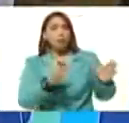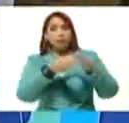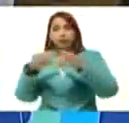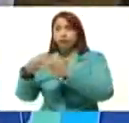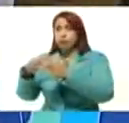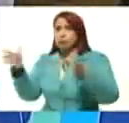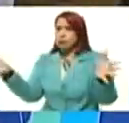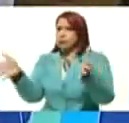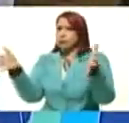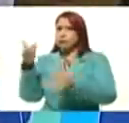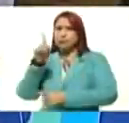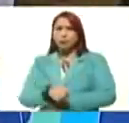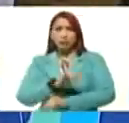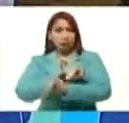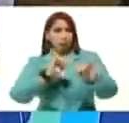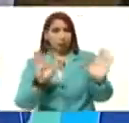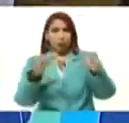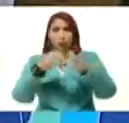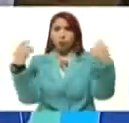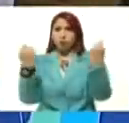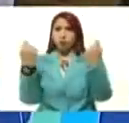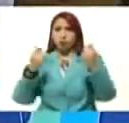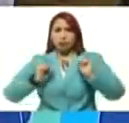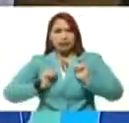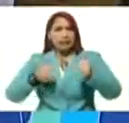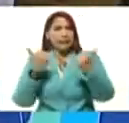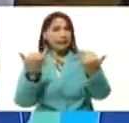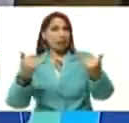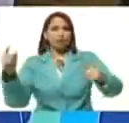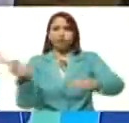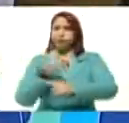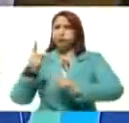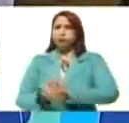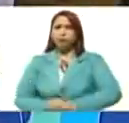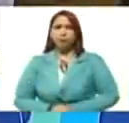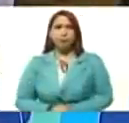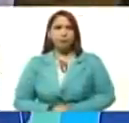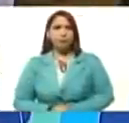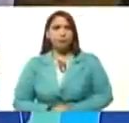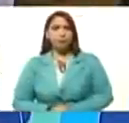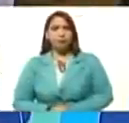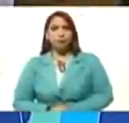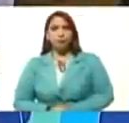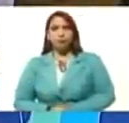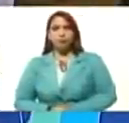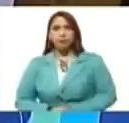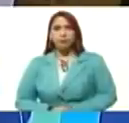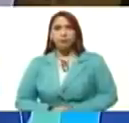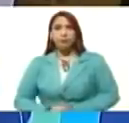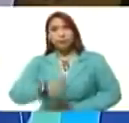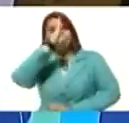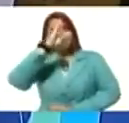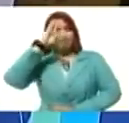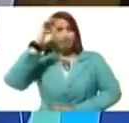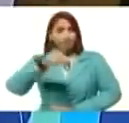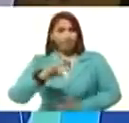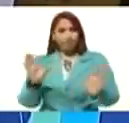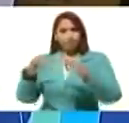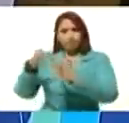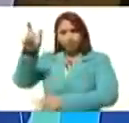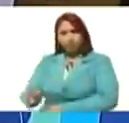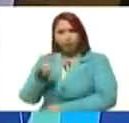orientaciones. Y ya el comando de campaña arranca, pero a millón, Diosdado Cabello Rondón.